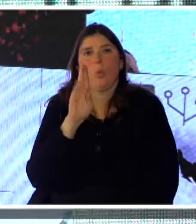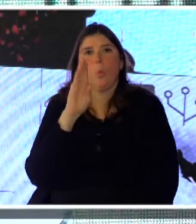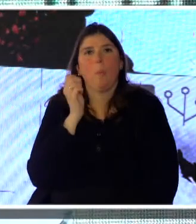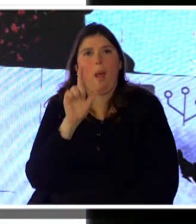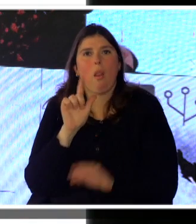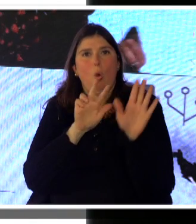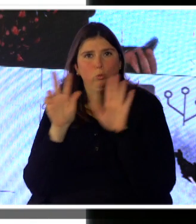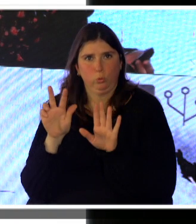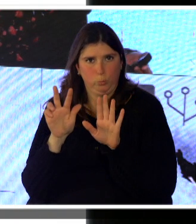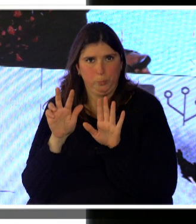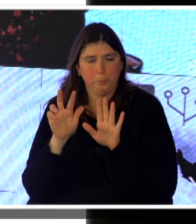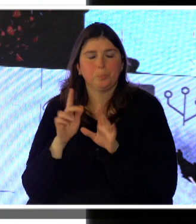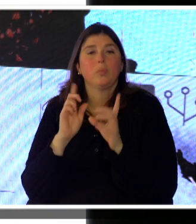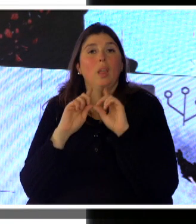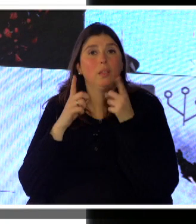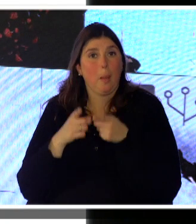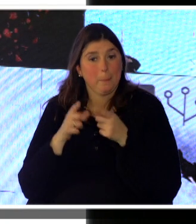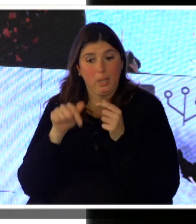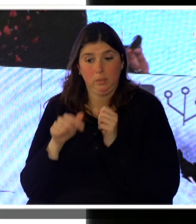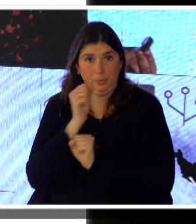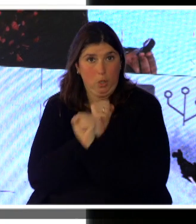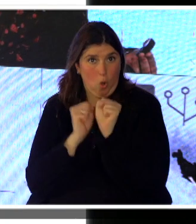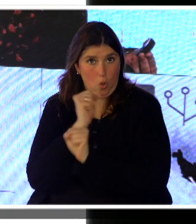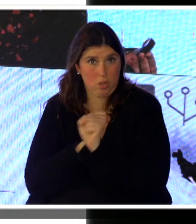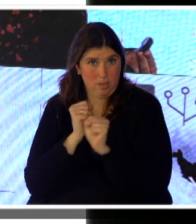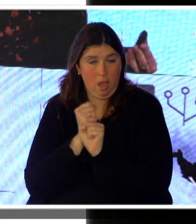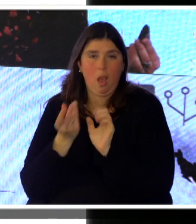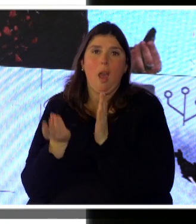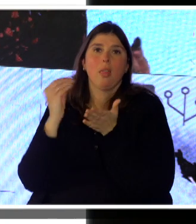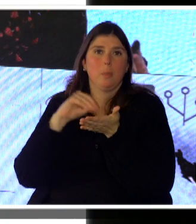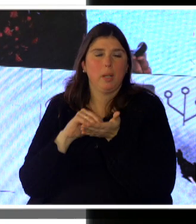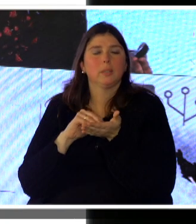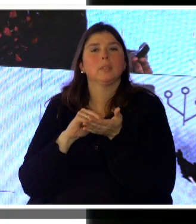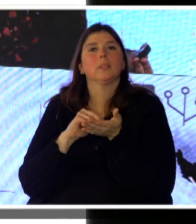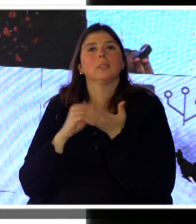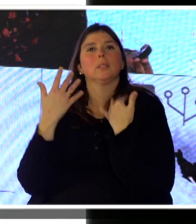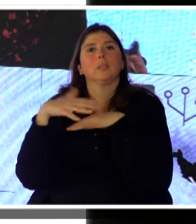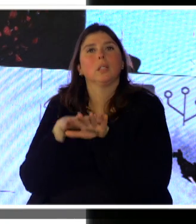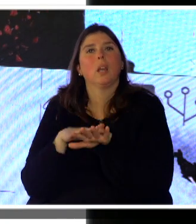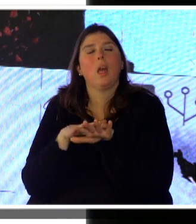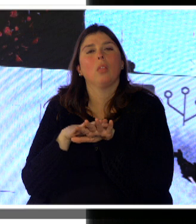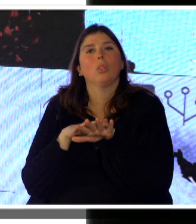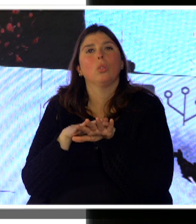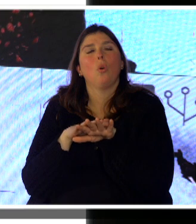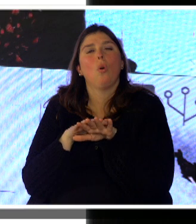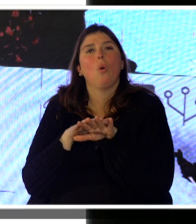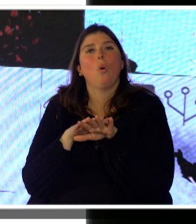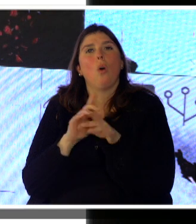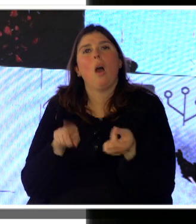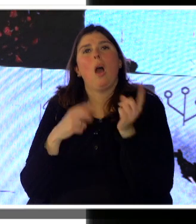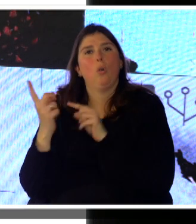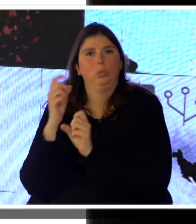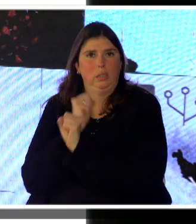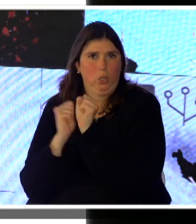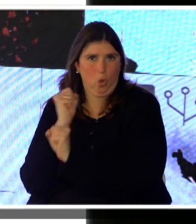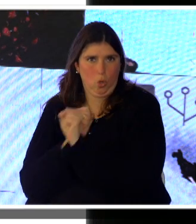Aspecto tecnológico también les comento de que además el portal se está integrando a otras, digamos, tecnologías.